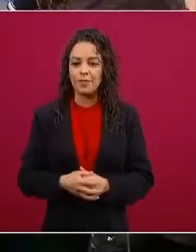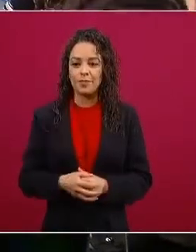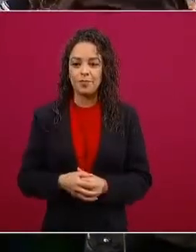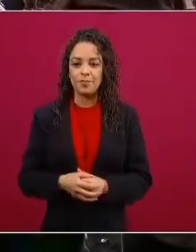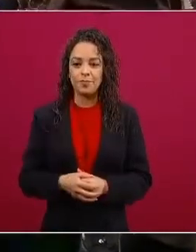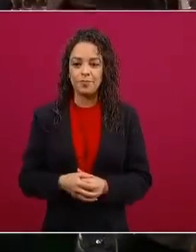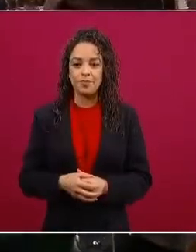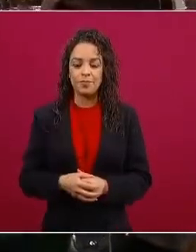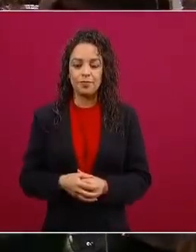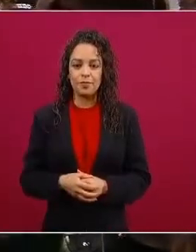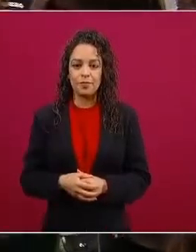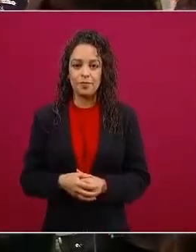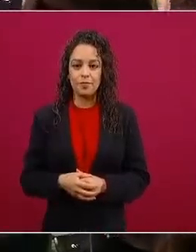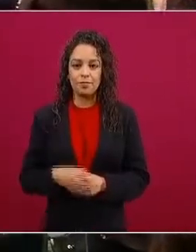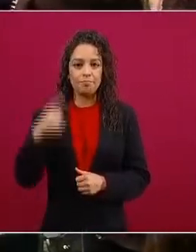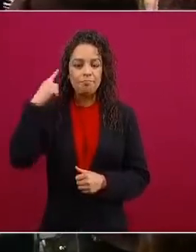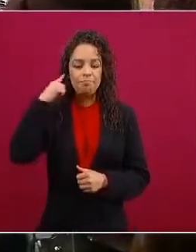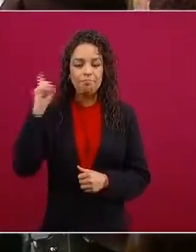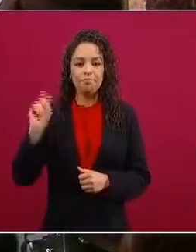mañana